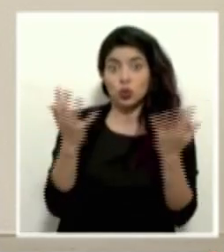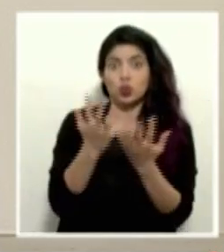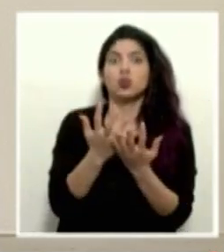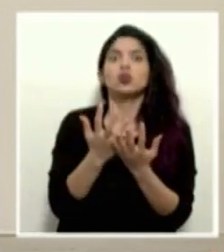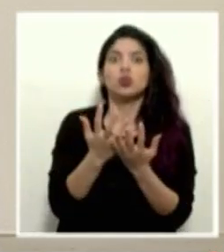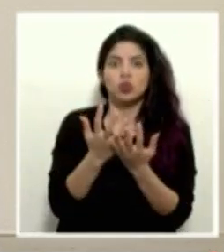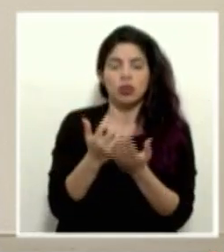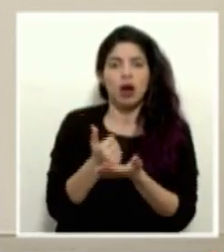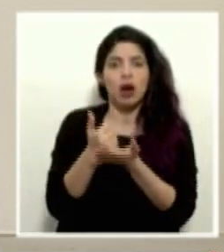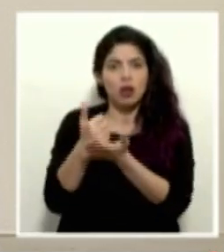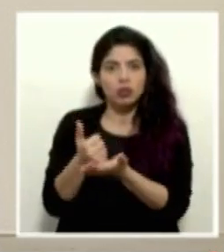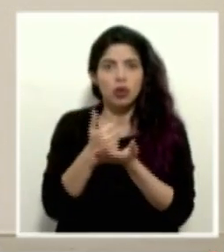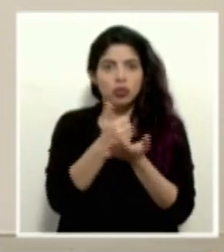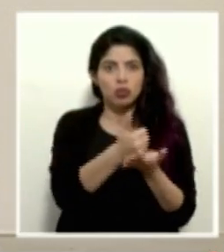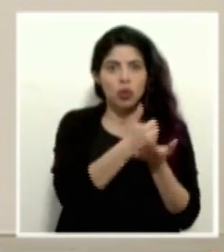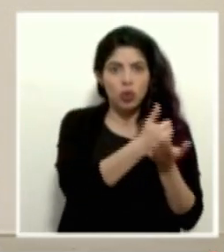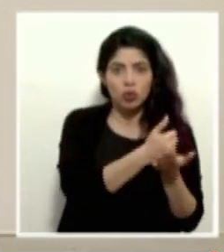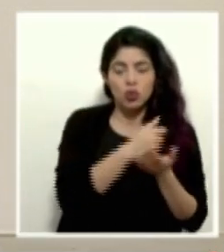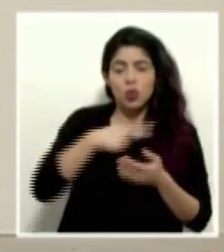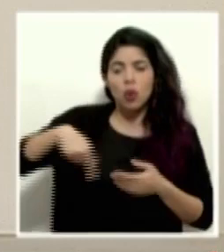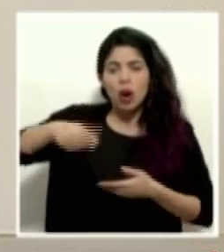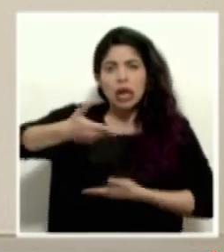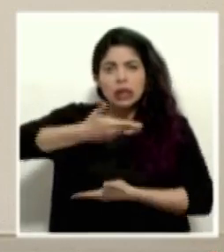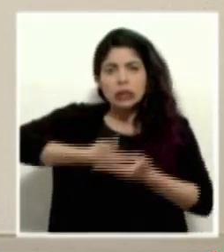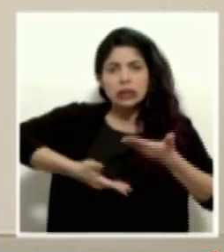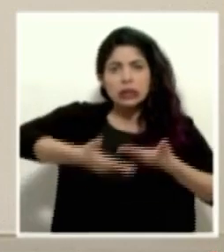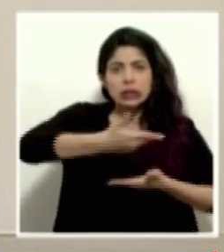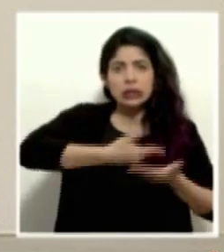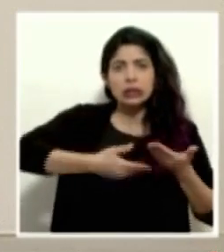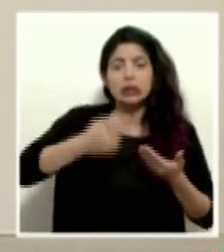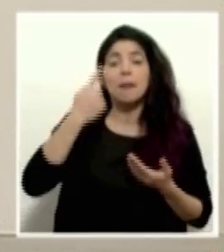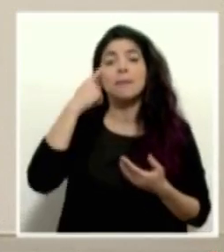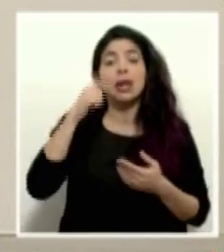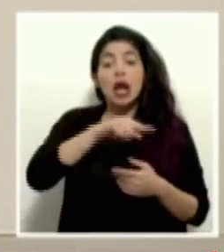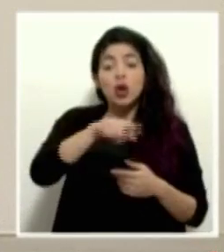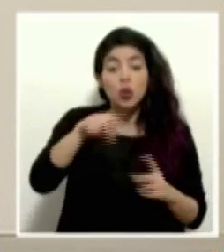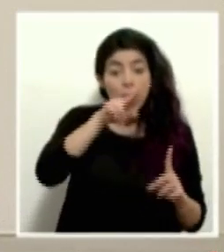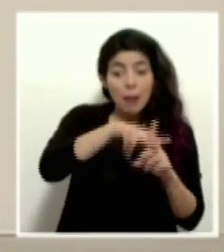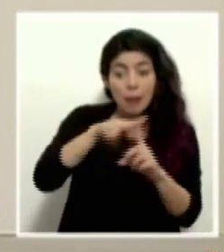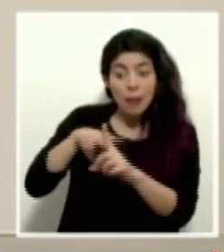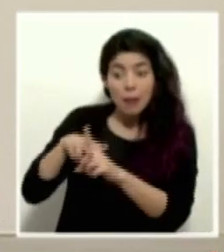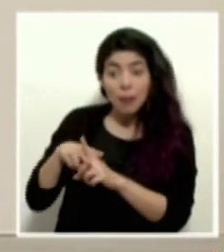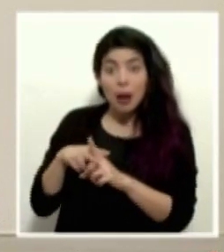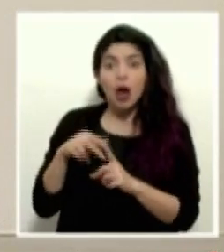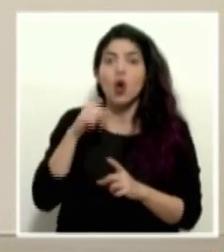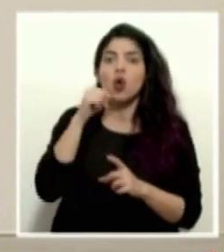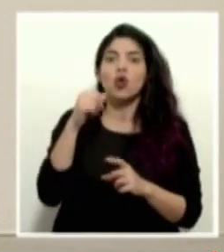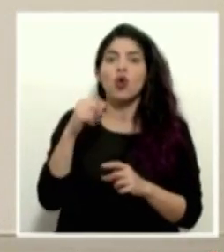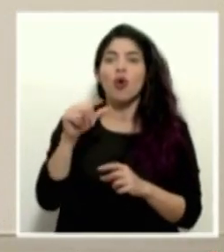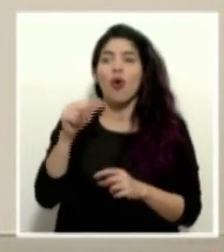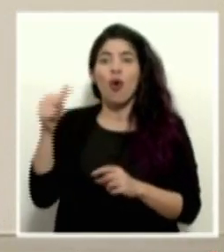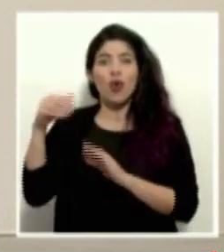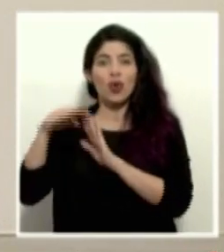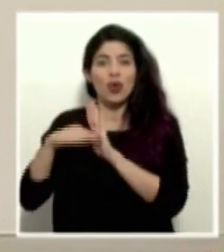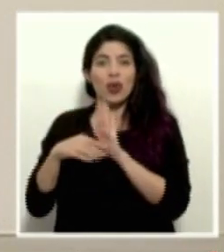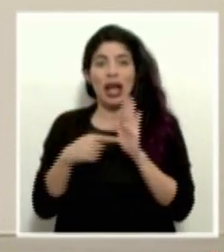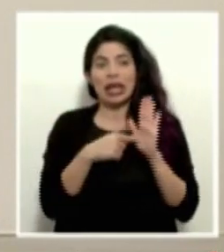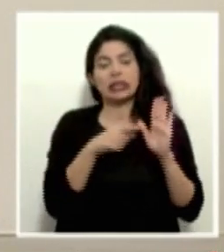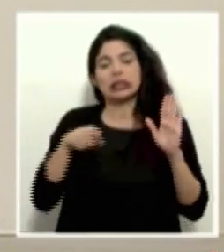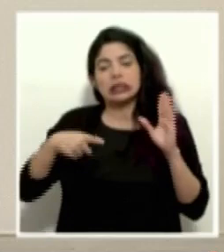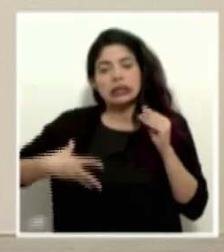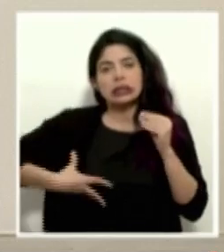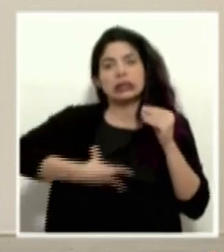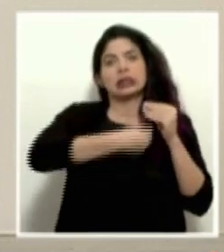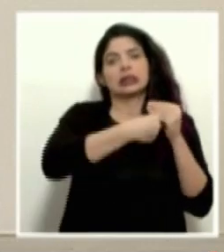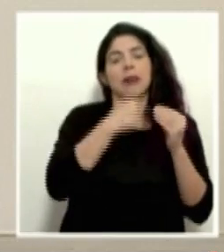es una medida muy solidaria y que busca disminuir en un porcentaje que eventualmente no confiere en otras medidas la